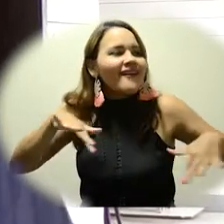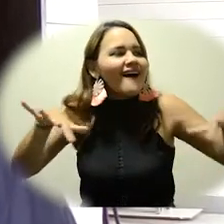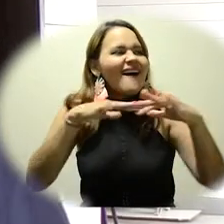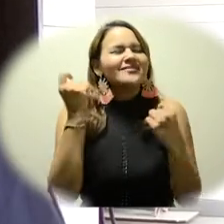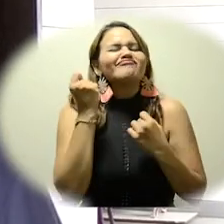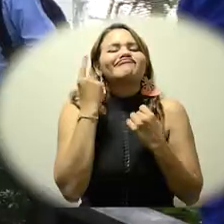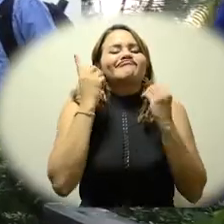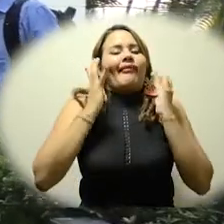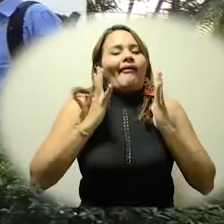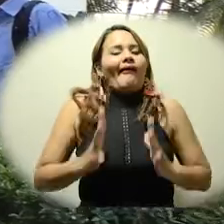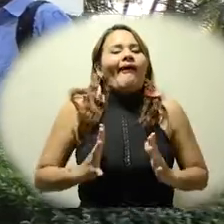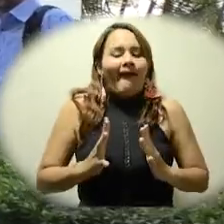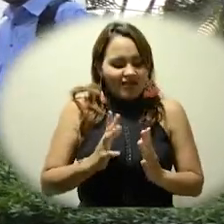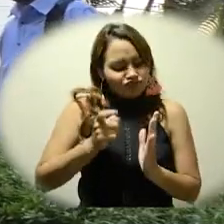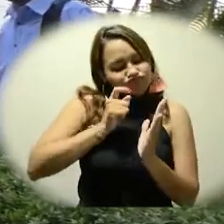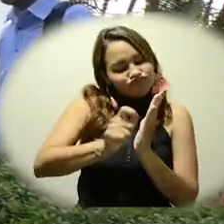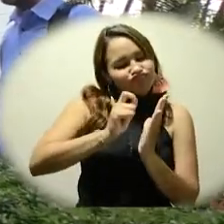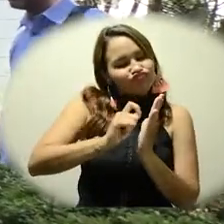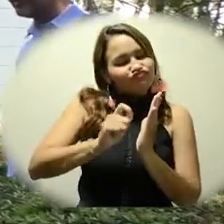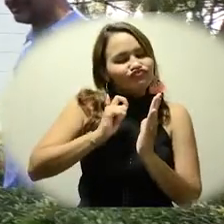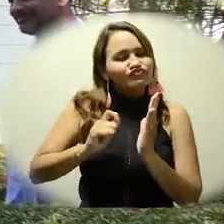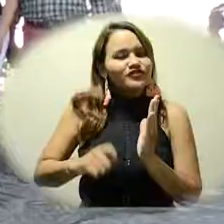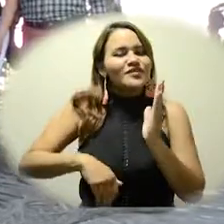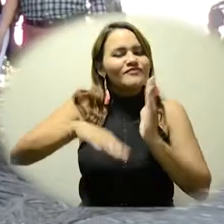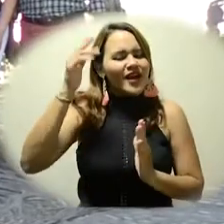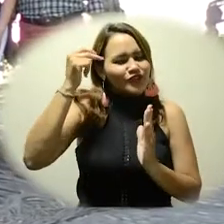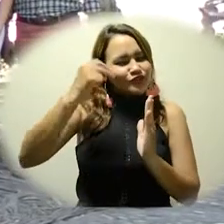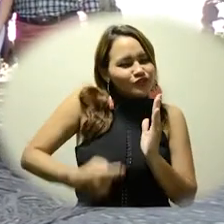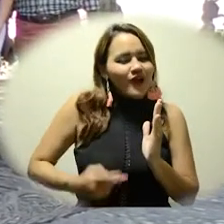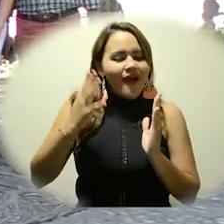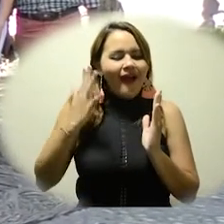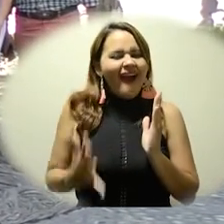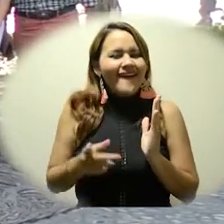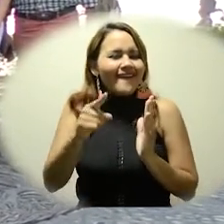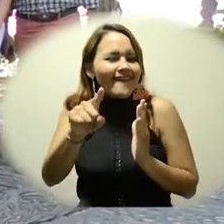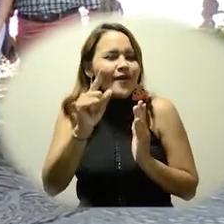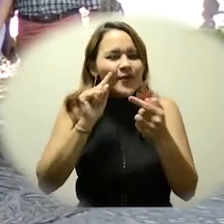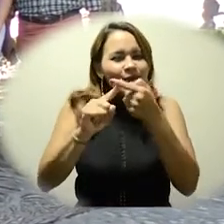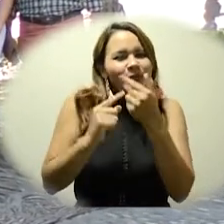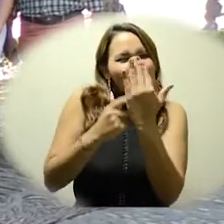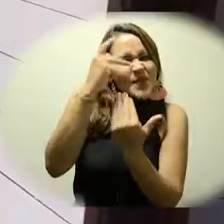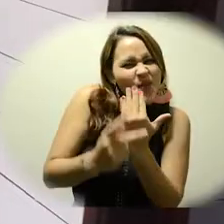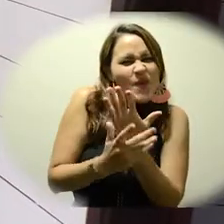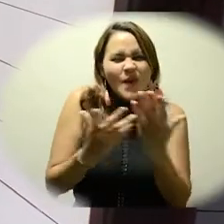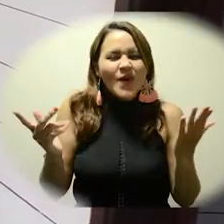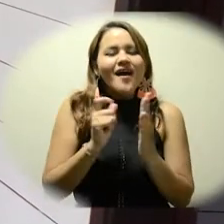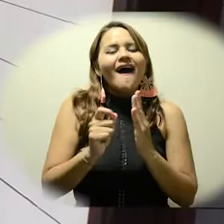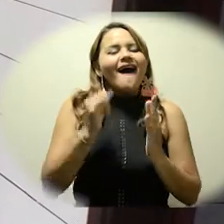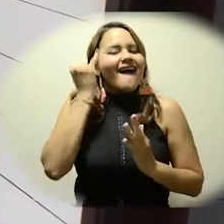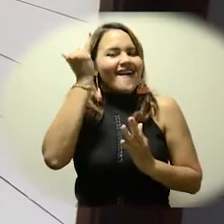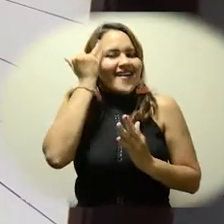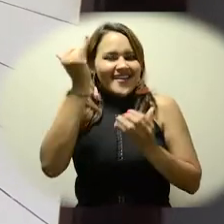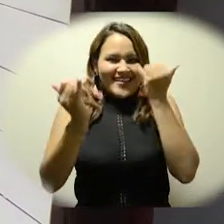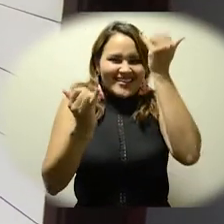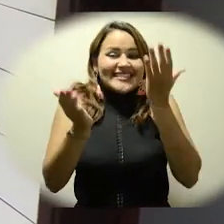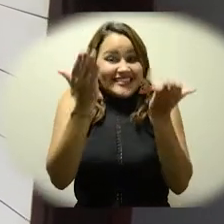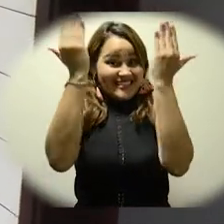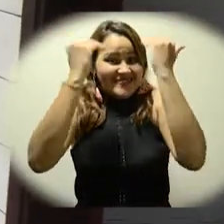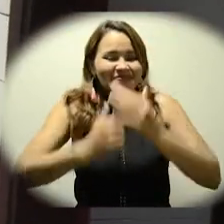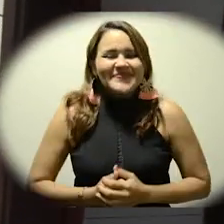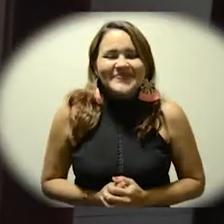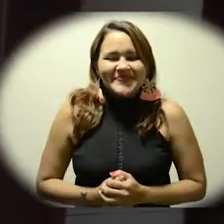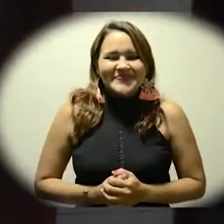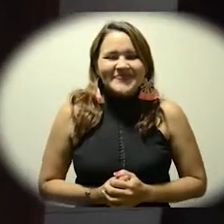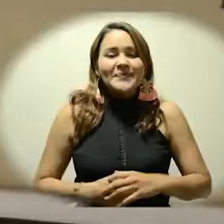entender bien, bien cabalmente desde el lugar cuál es la bajada a tierra de los proyectos. El mejor lugar para hacerlo es este, el lugar